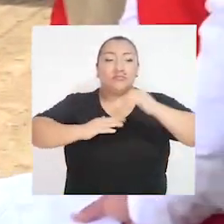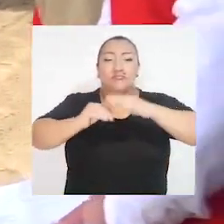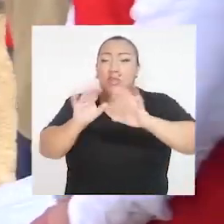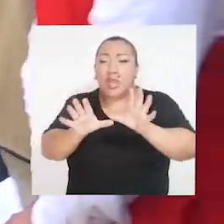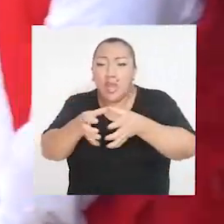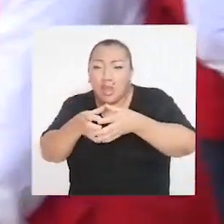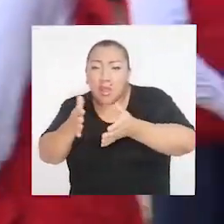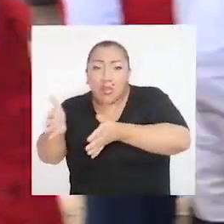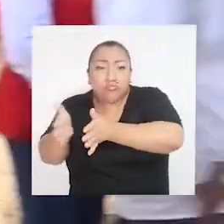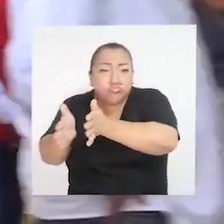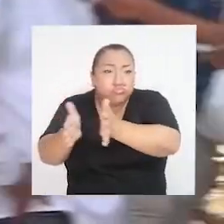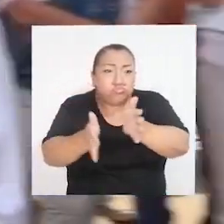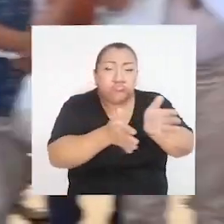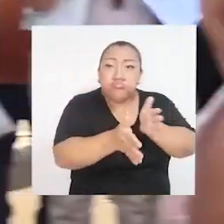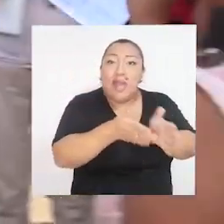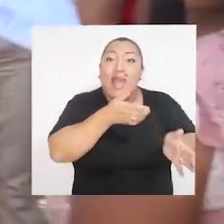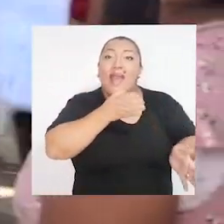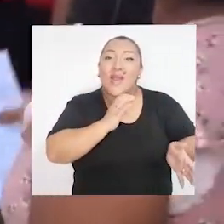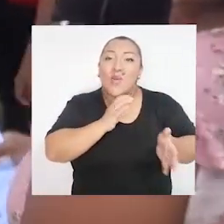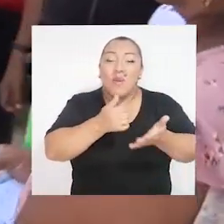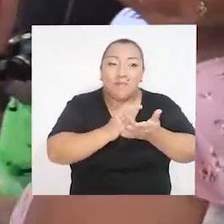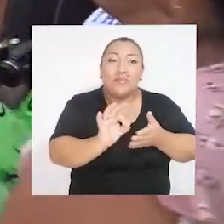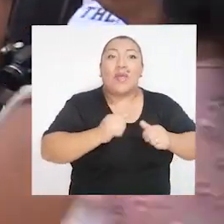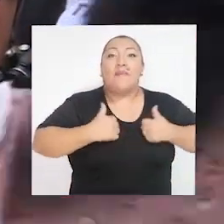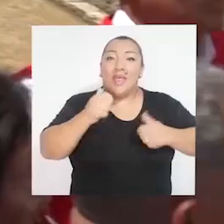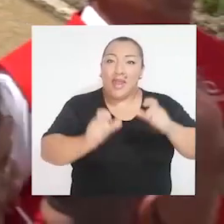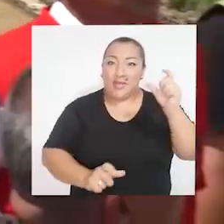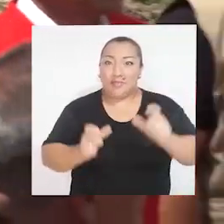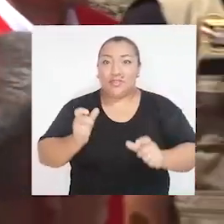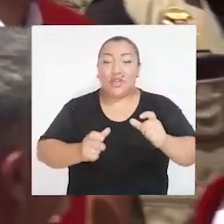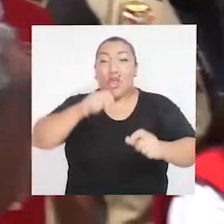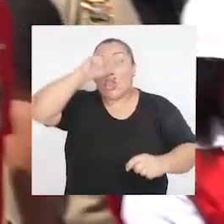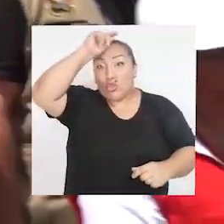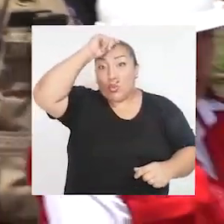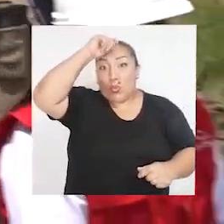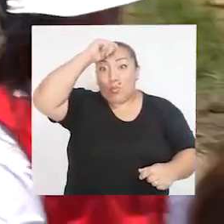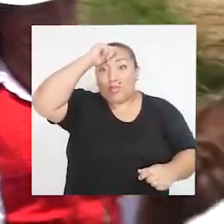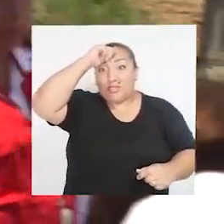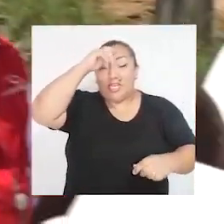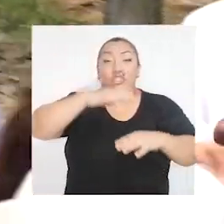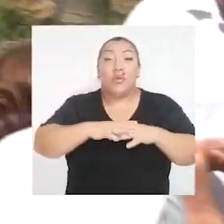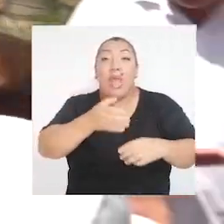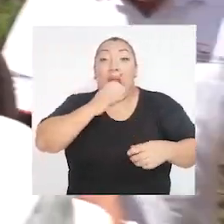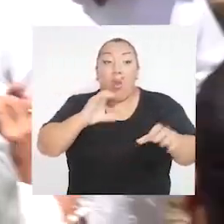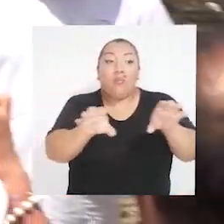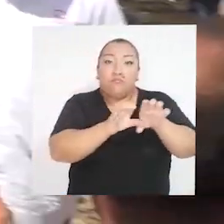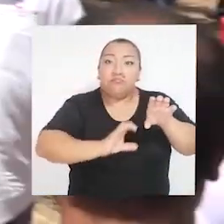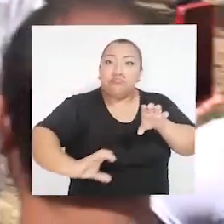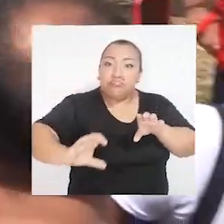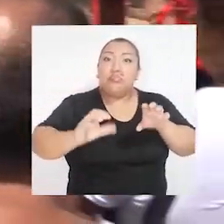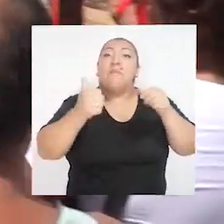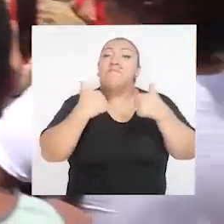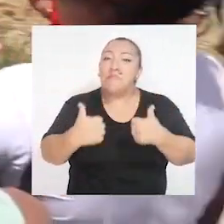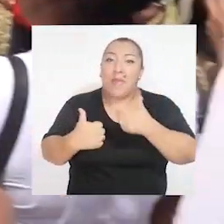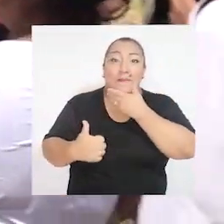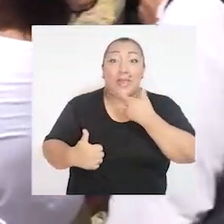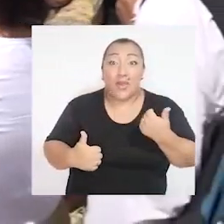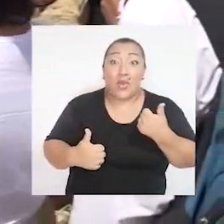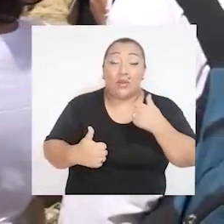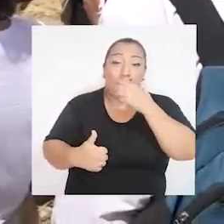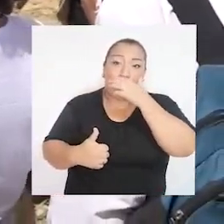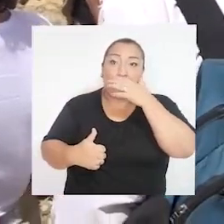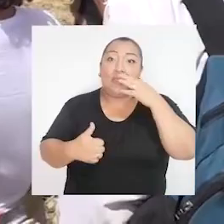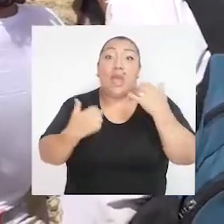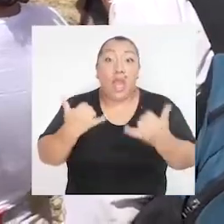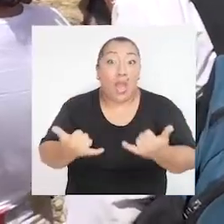infraestructura sanitaria adecuada para mejorar la calidad de vida de los tumbesinos mediante un sistema de agua potable y de alcantarillado.